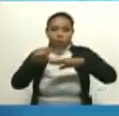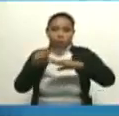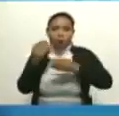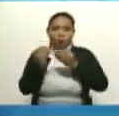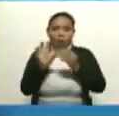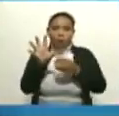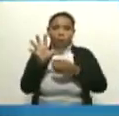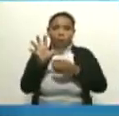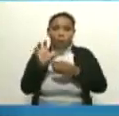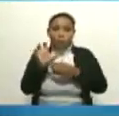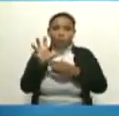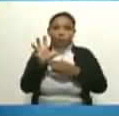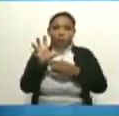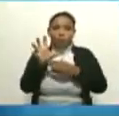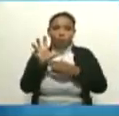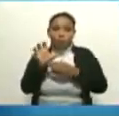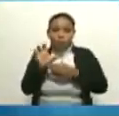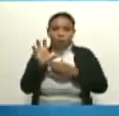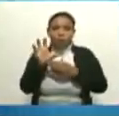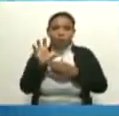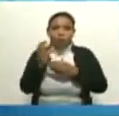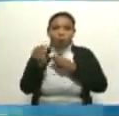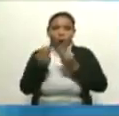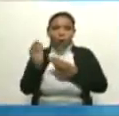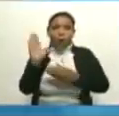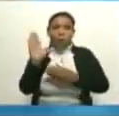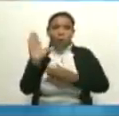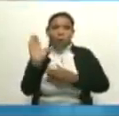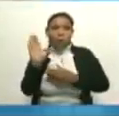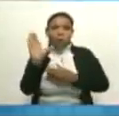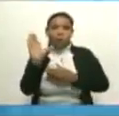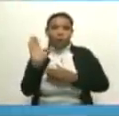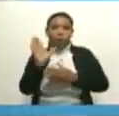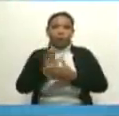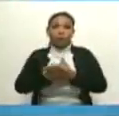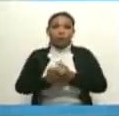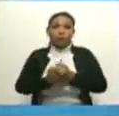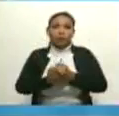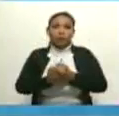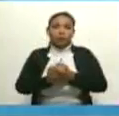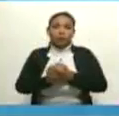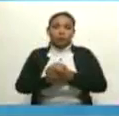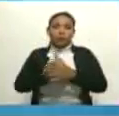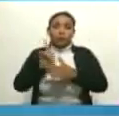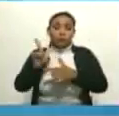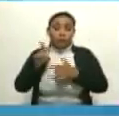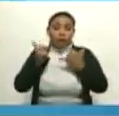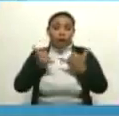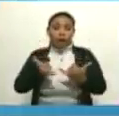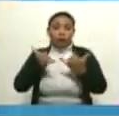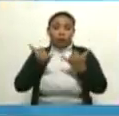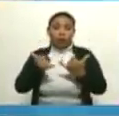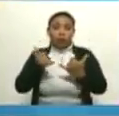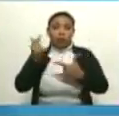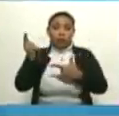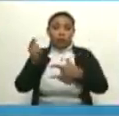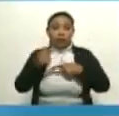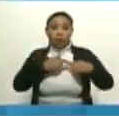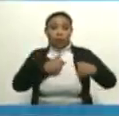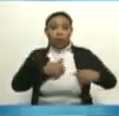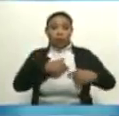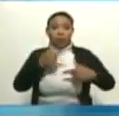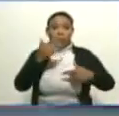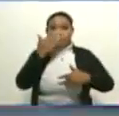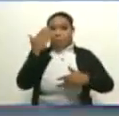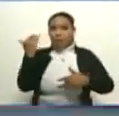de manera más sincrónica y sea más ordenada. Correcto. Entonces, eso lo presentamos recientemente en el Congreso de Insuficiencia Cardíaca la semana pasada,